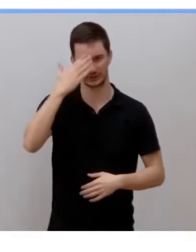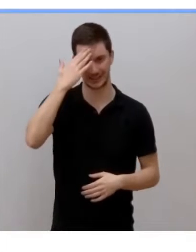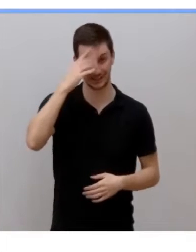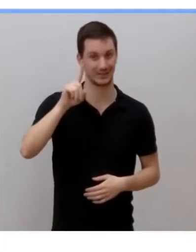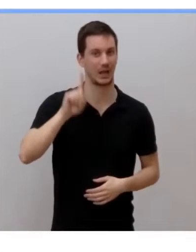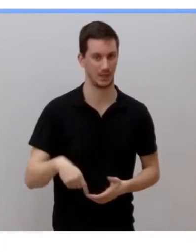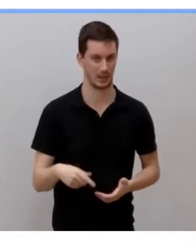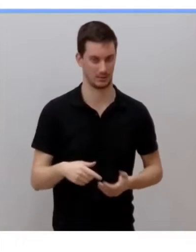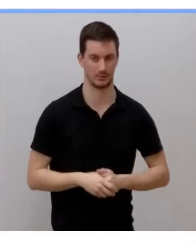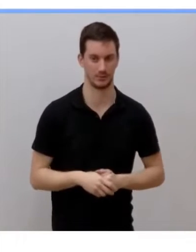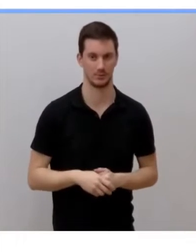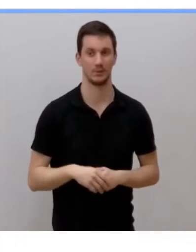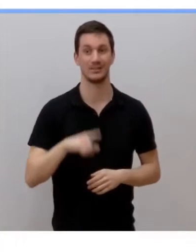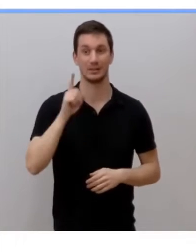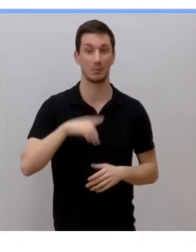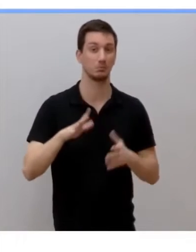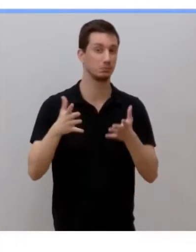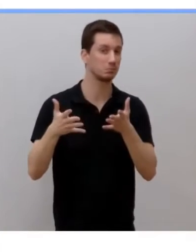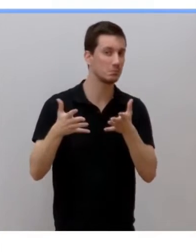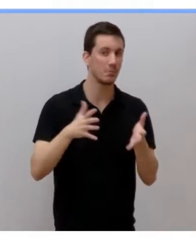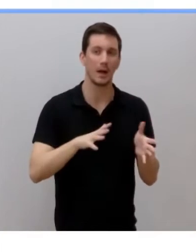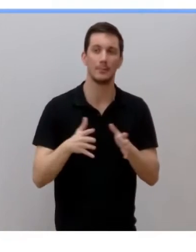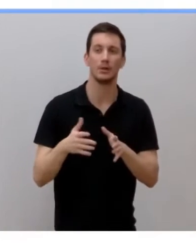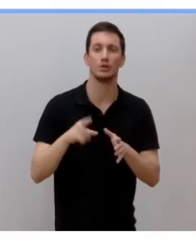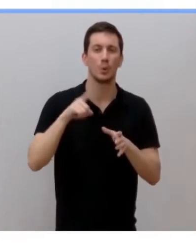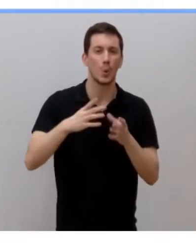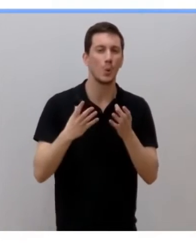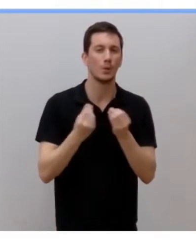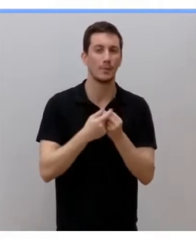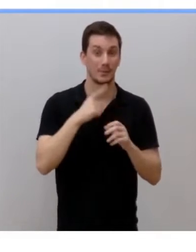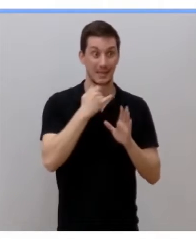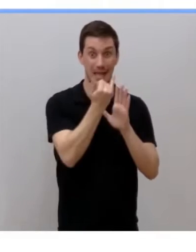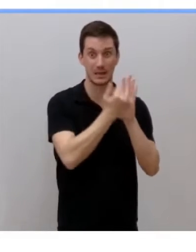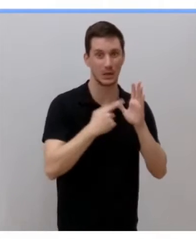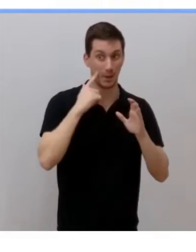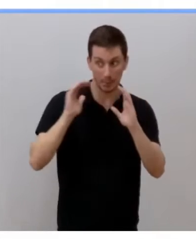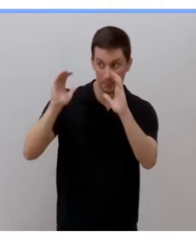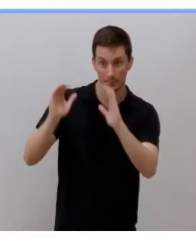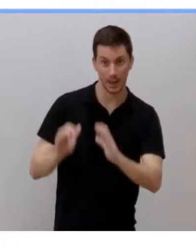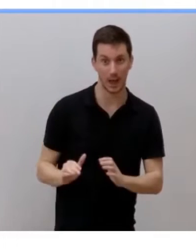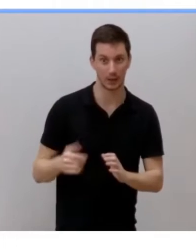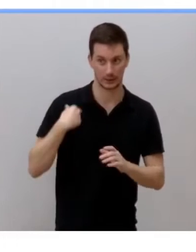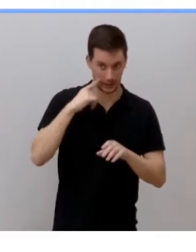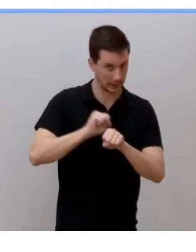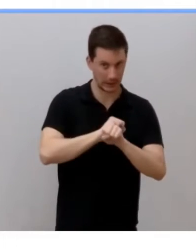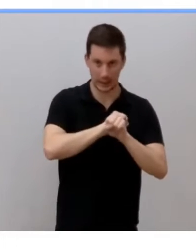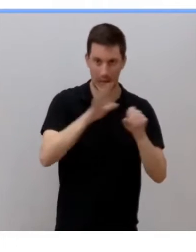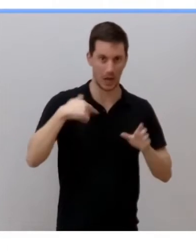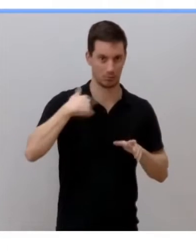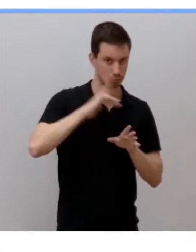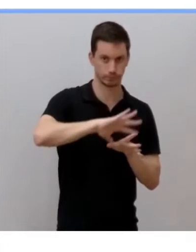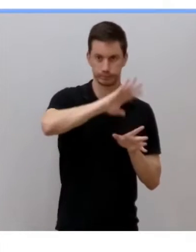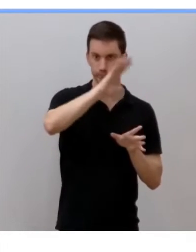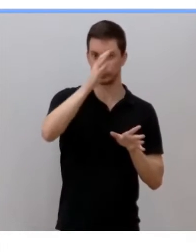conjuntamente con el hecho de que las incidencias están bajando de una manera clarísima y sobre todo en las